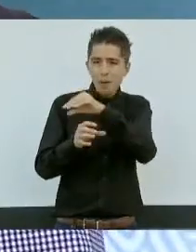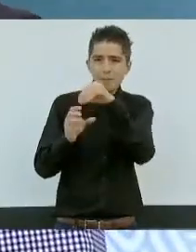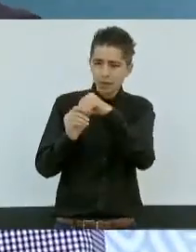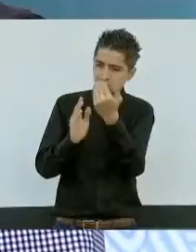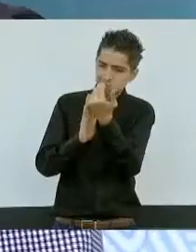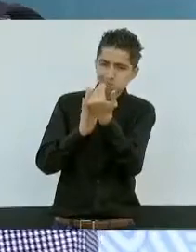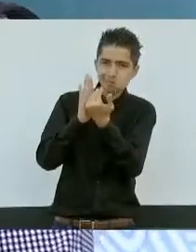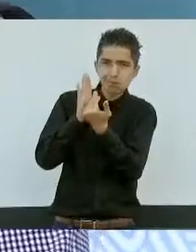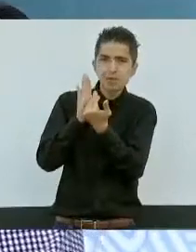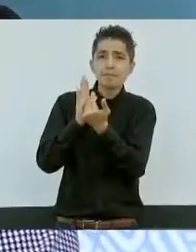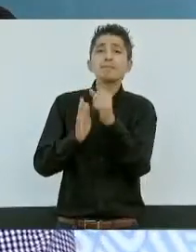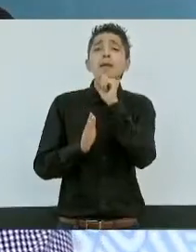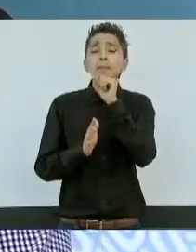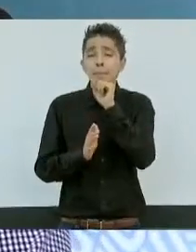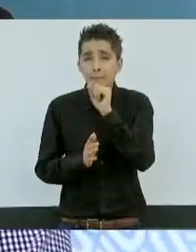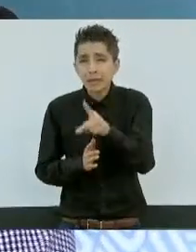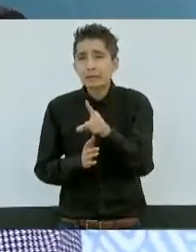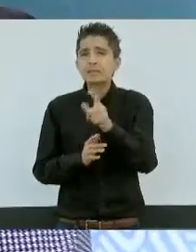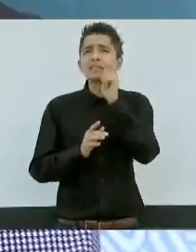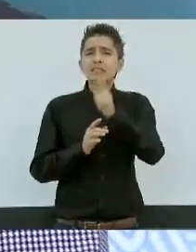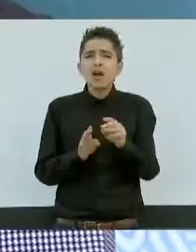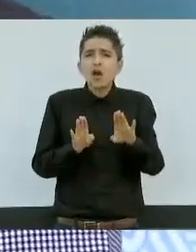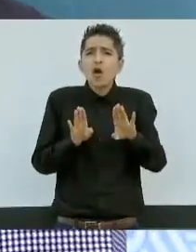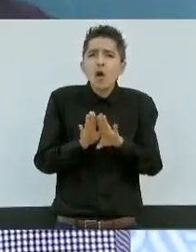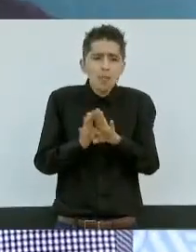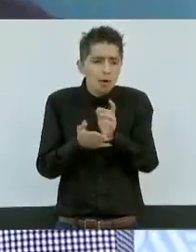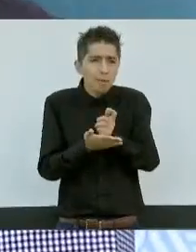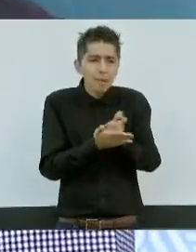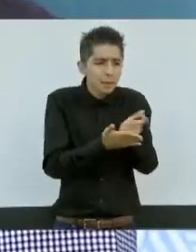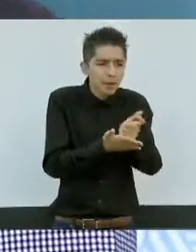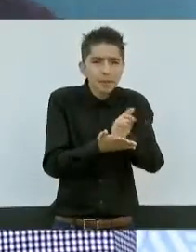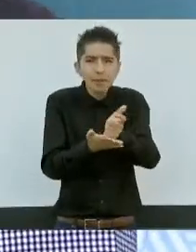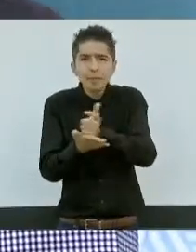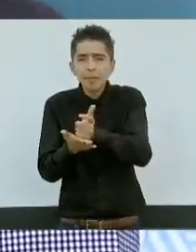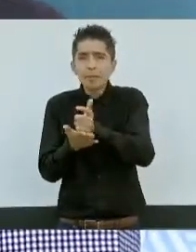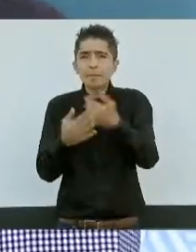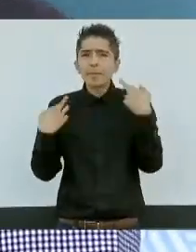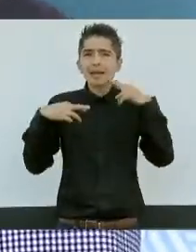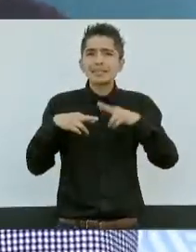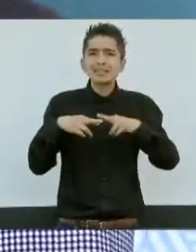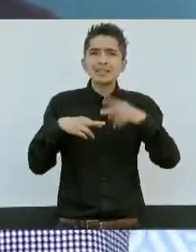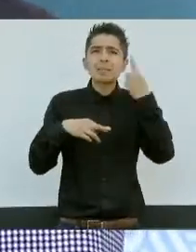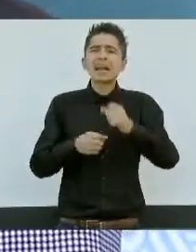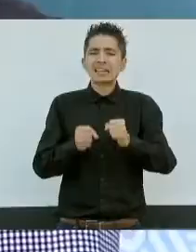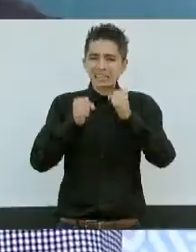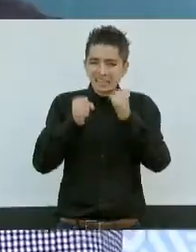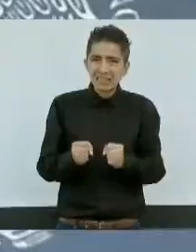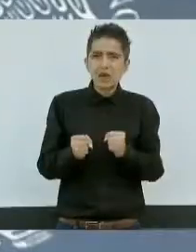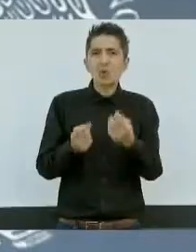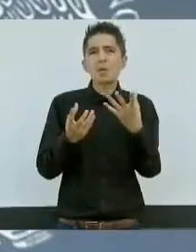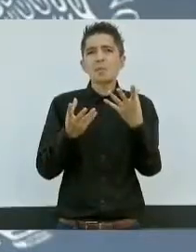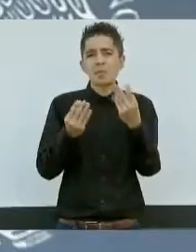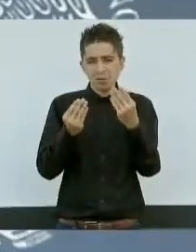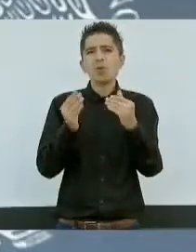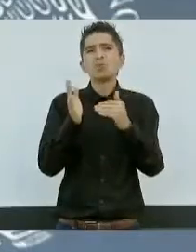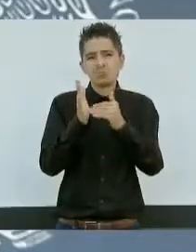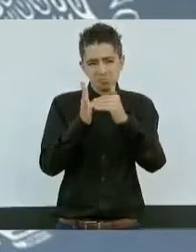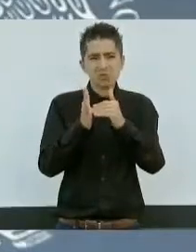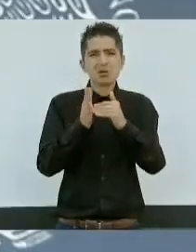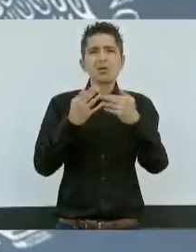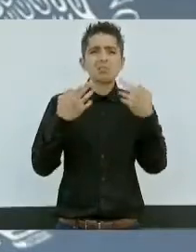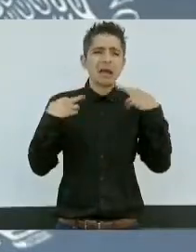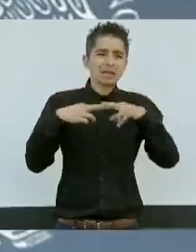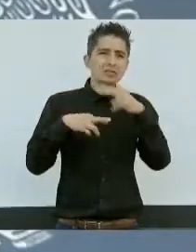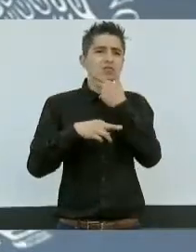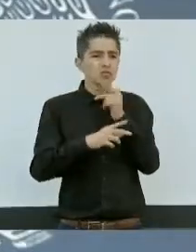todo, el instrumento, el mecanismo de pago para que le podamos asegurar a miles y miles de maestras y